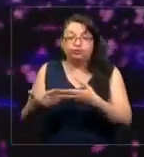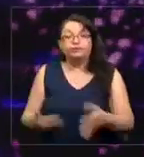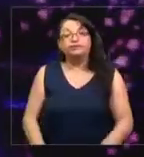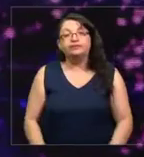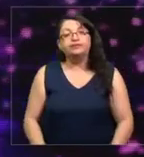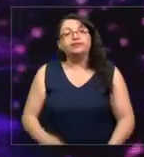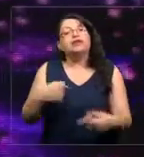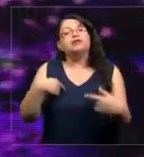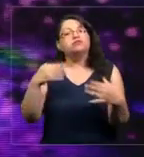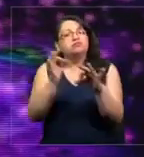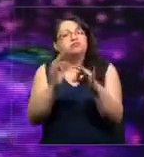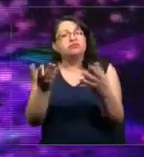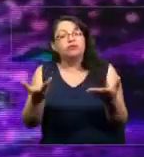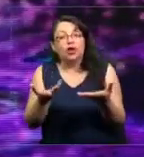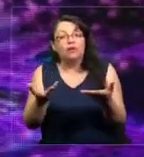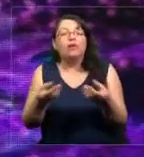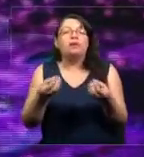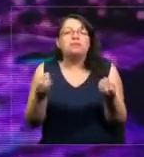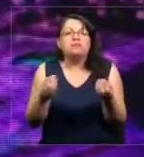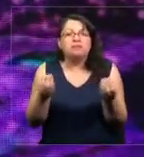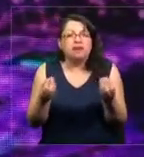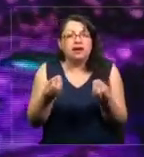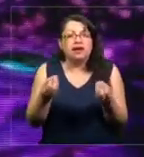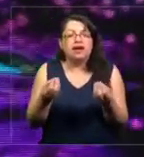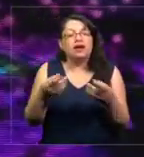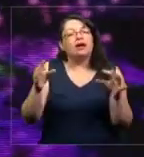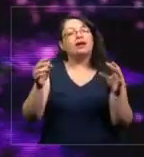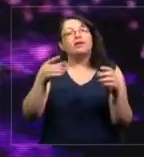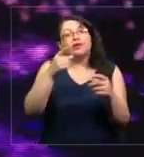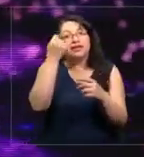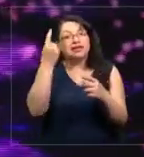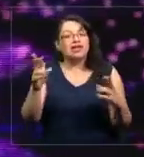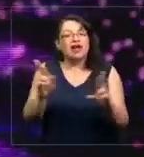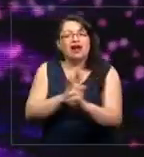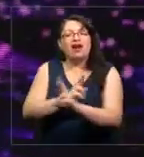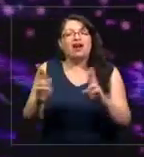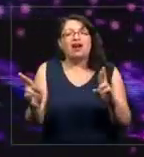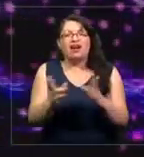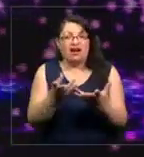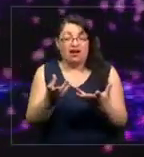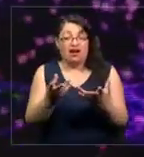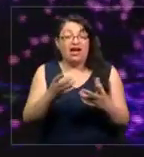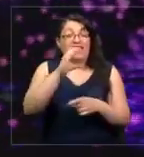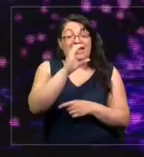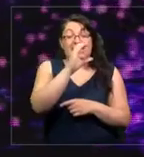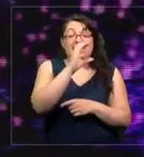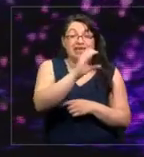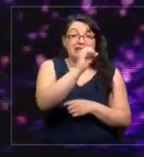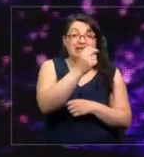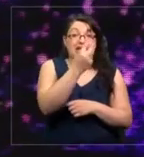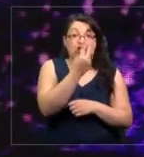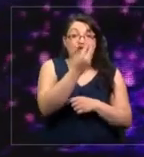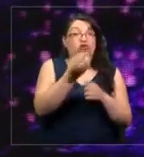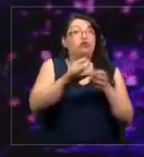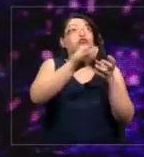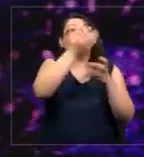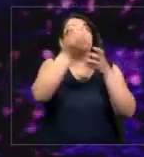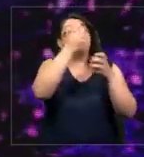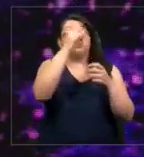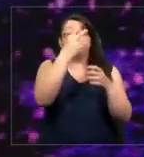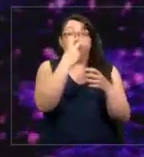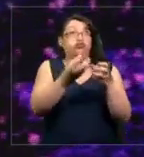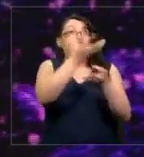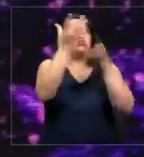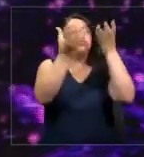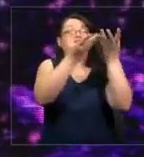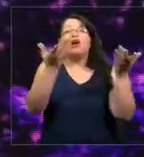Y lo voy a hacer para explicar la relación entre las emisiones de CO2, producida mayoritariamente